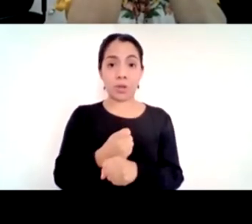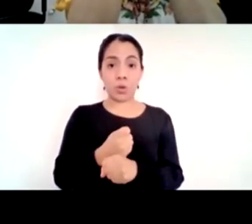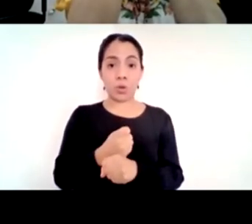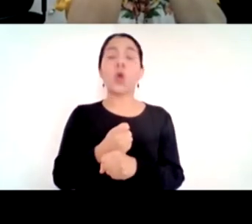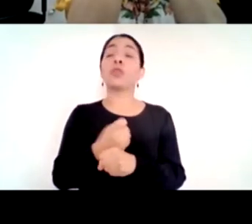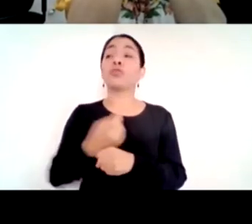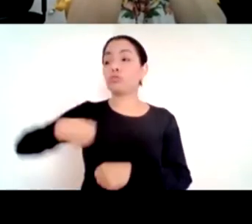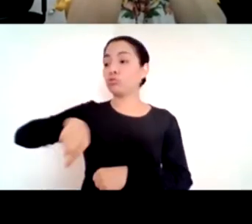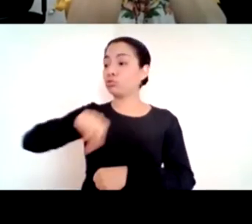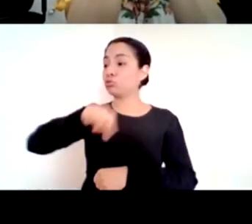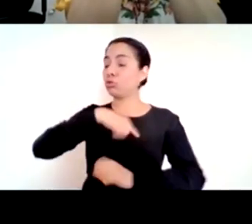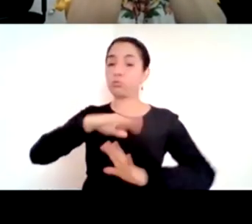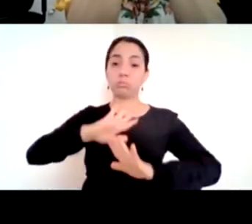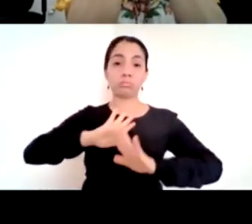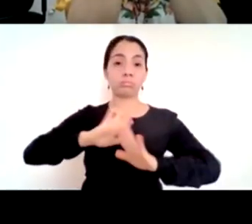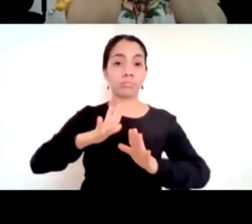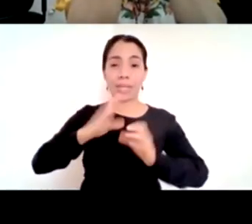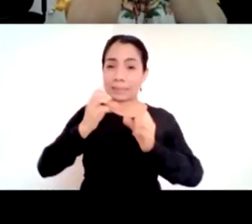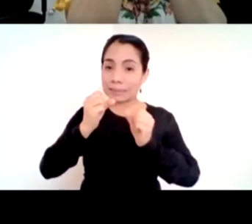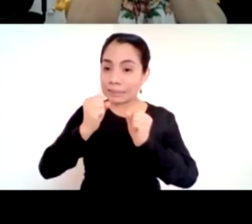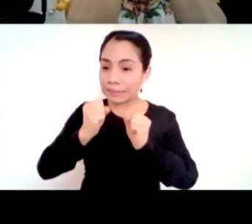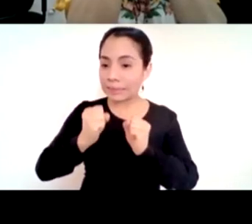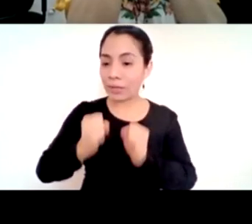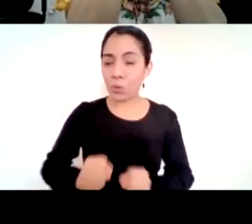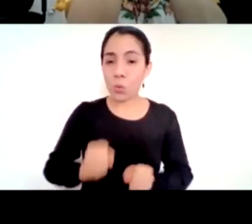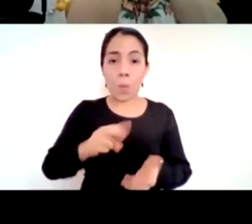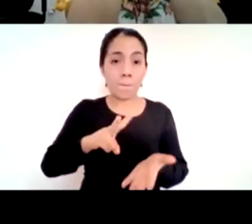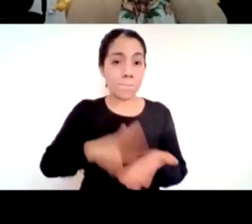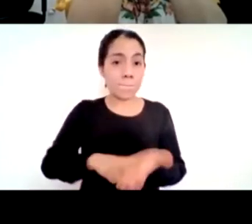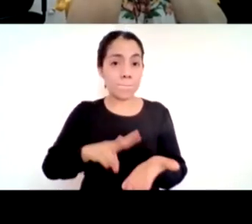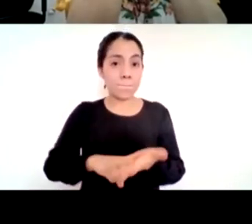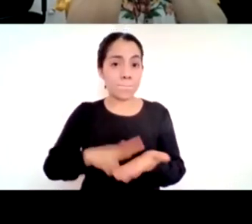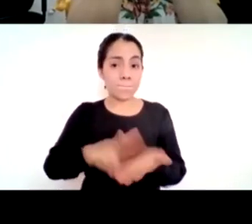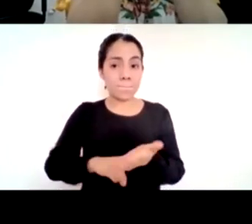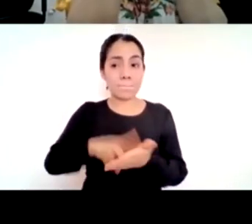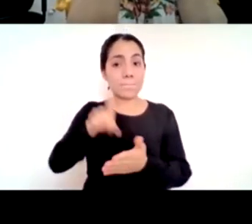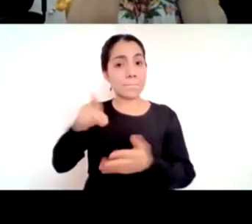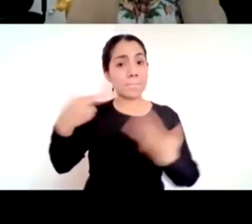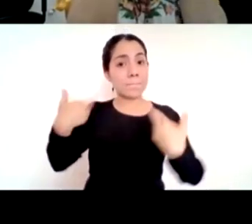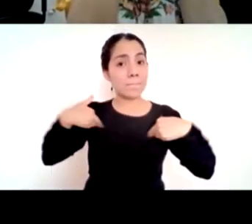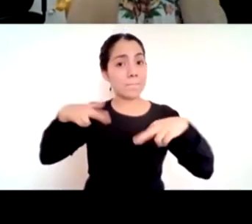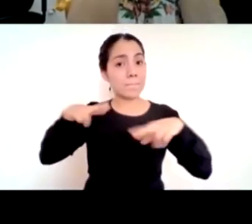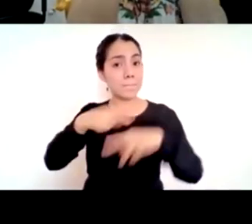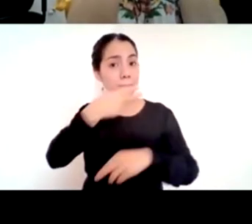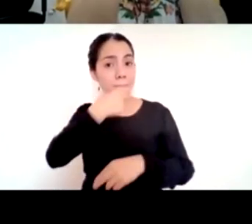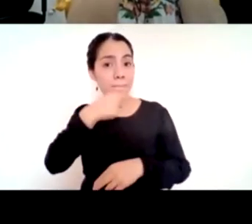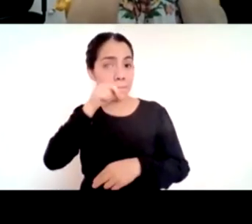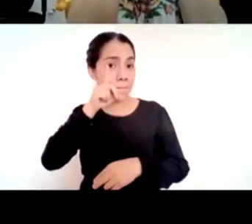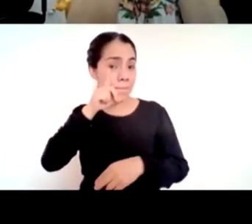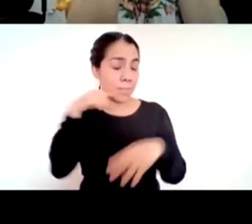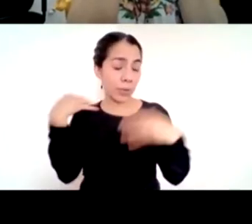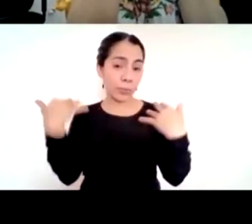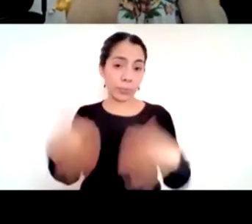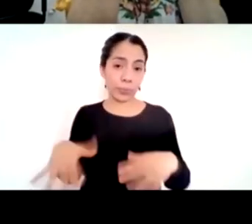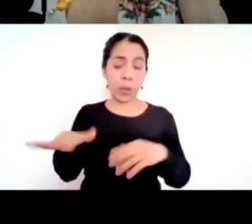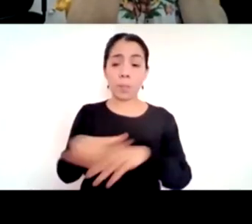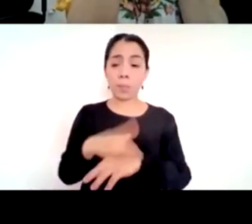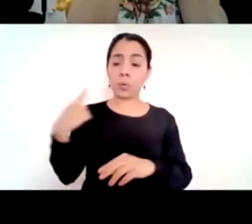nacional durante muchos años por razones que no entendemos